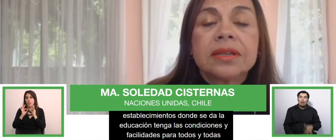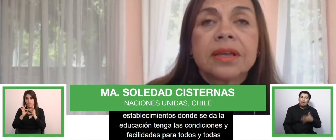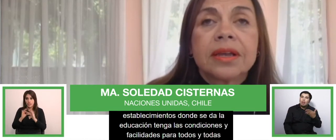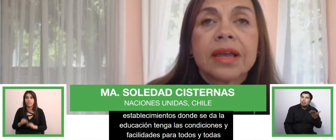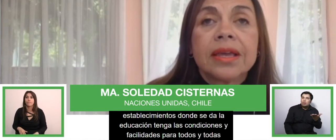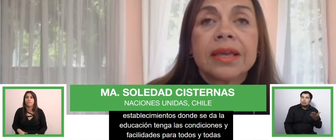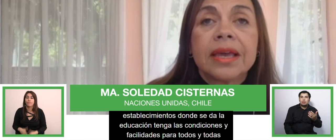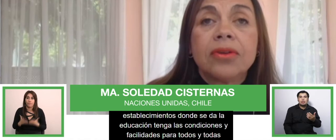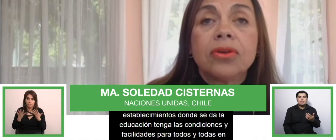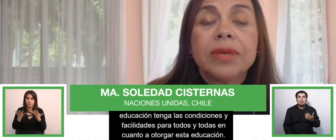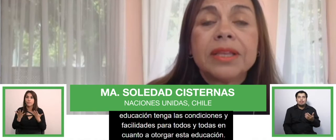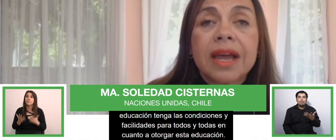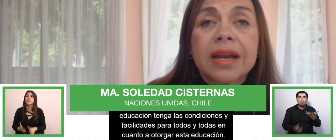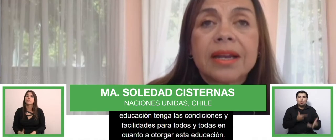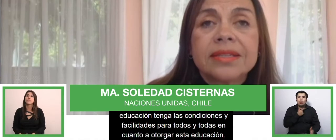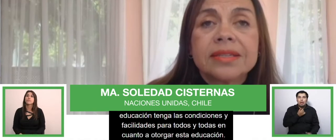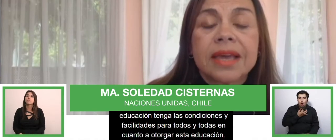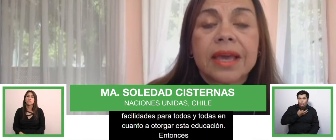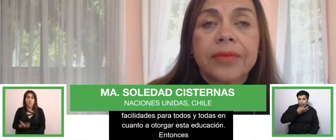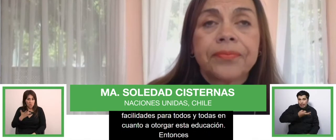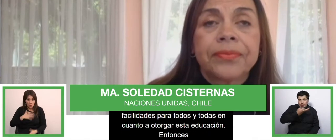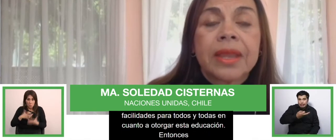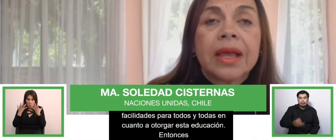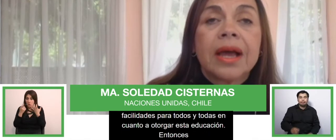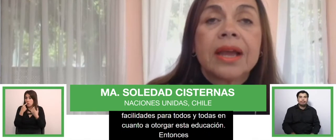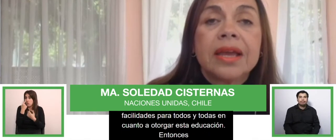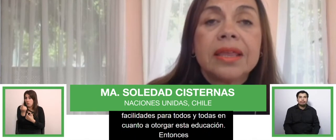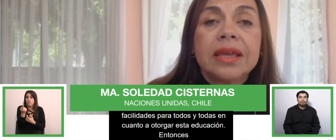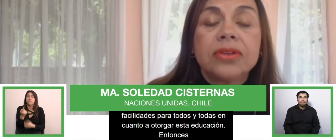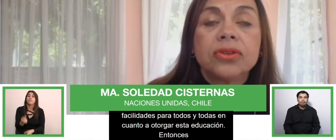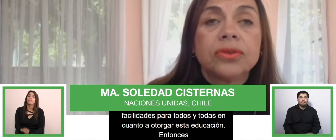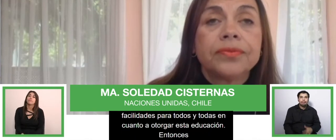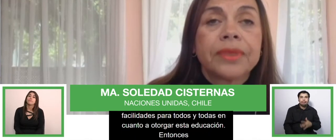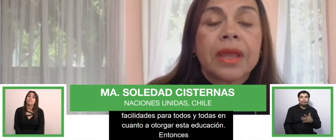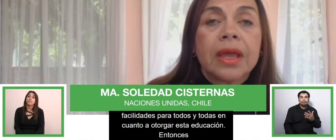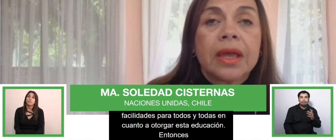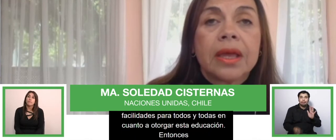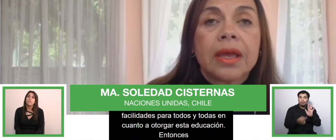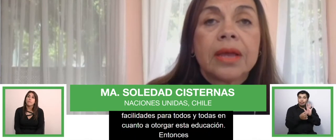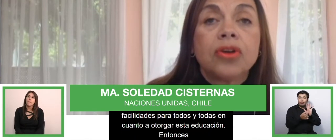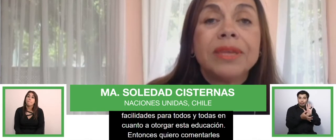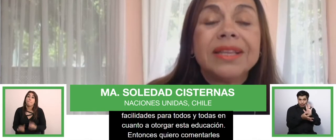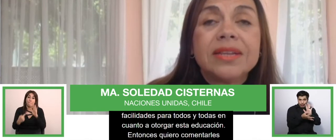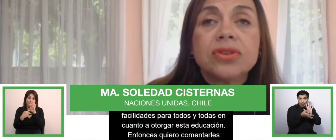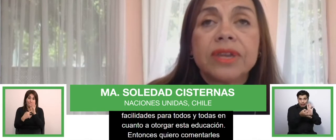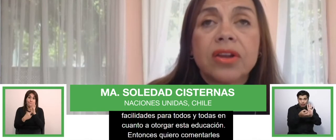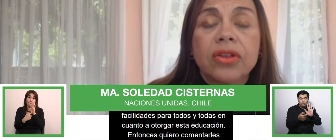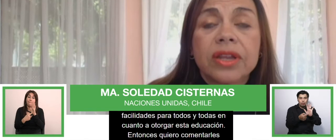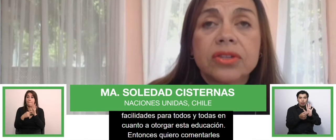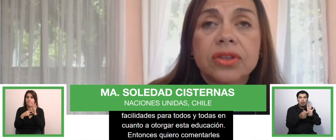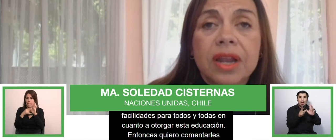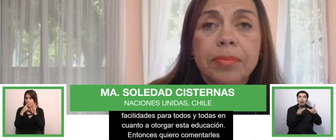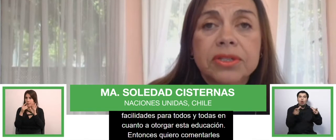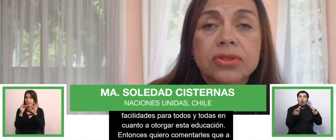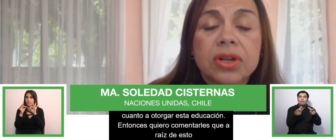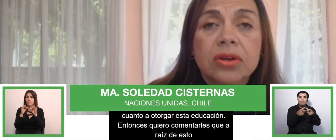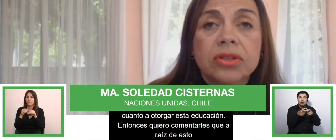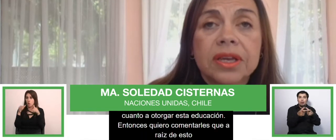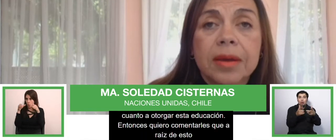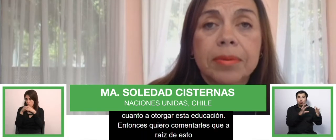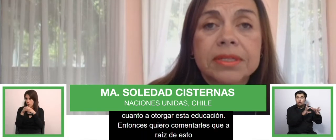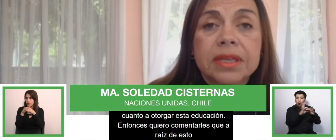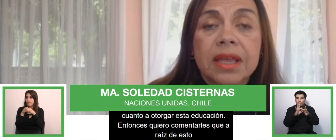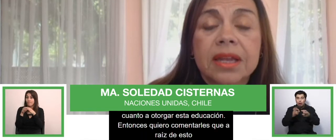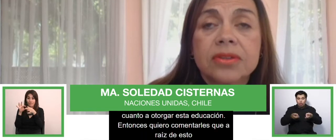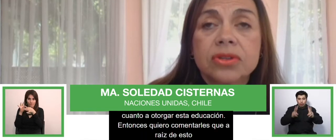Entonces, quiero comentarles que a raíz de esto, el Comité sobre los Derechos de las Personas